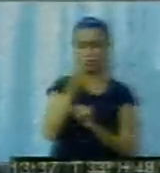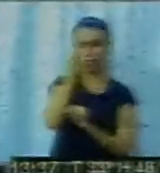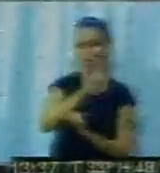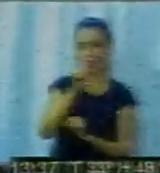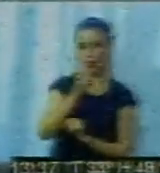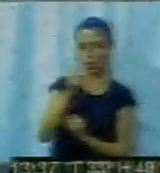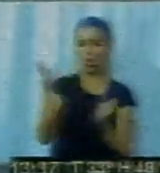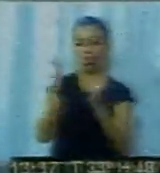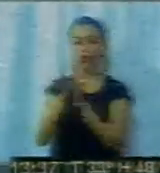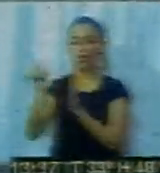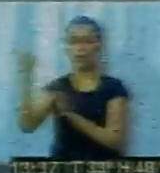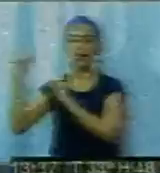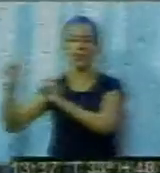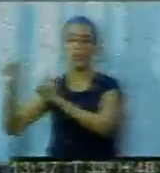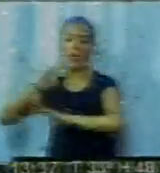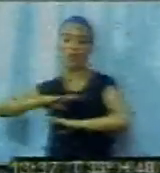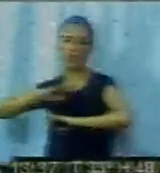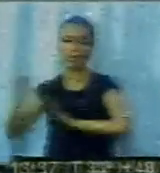se estaría sumando.